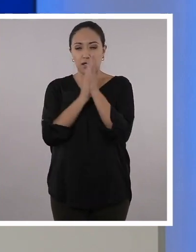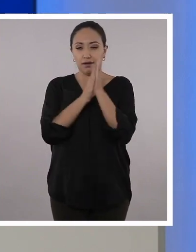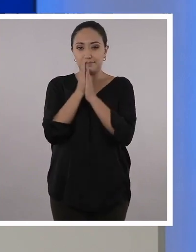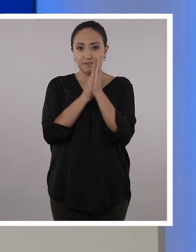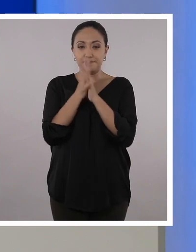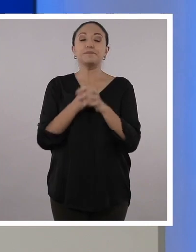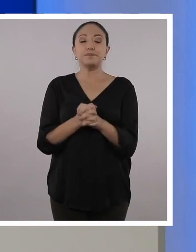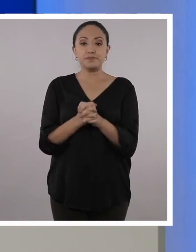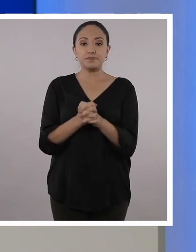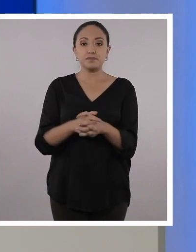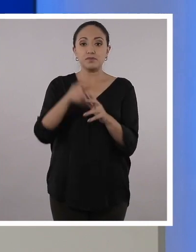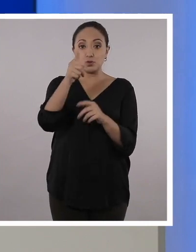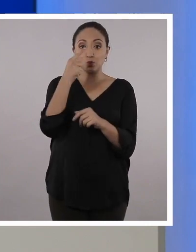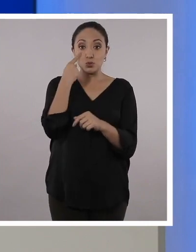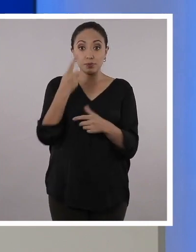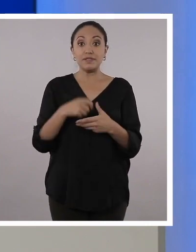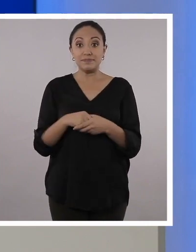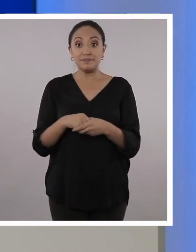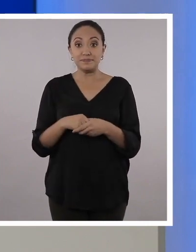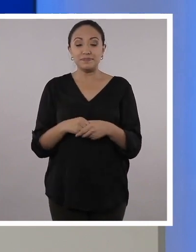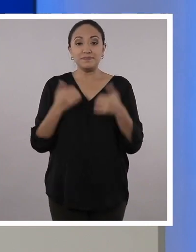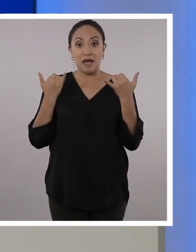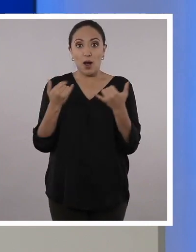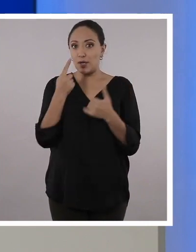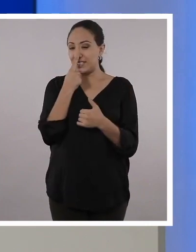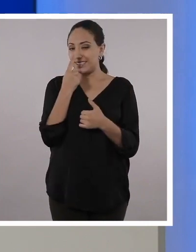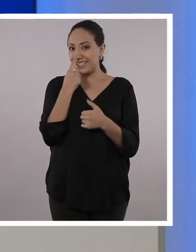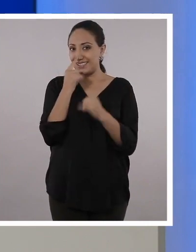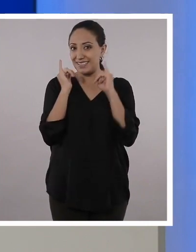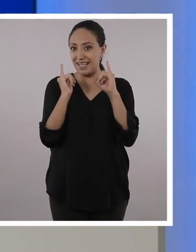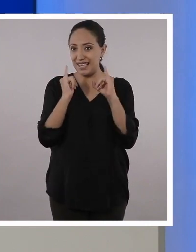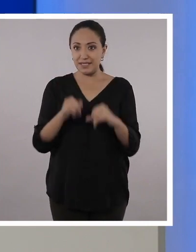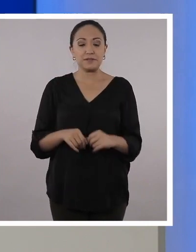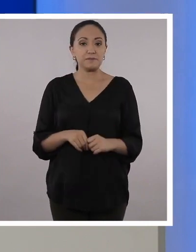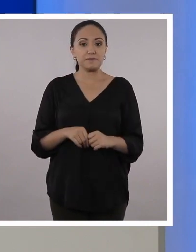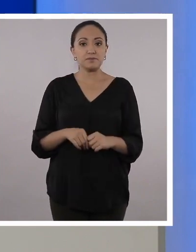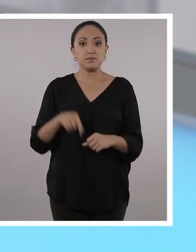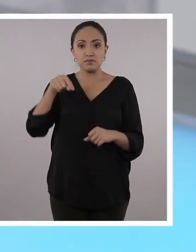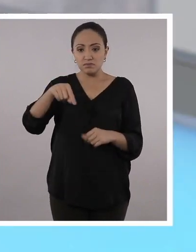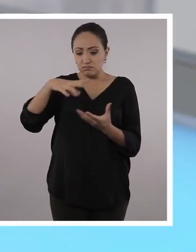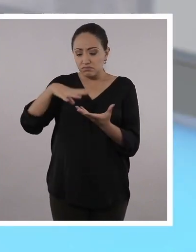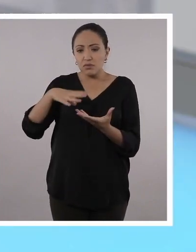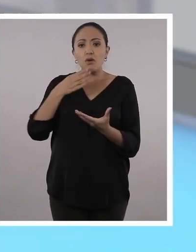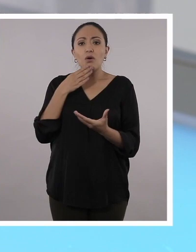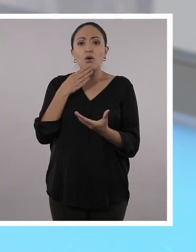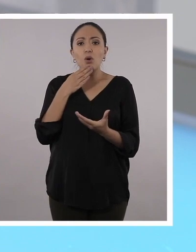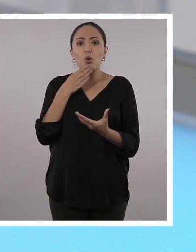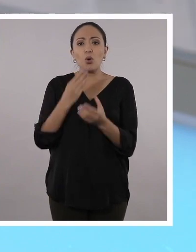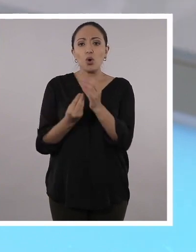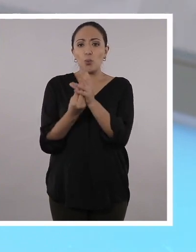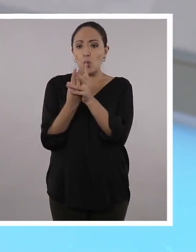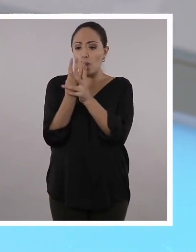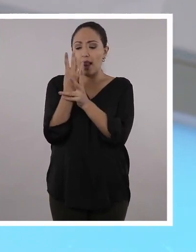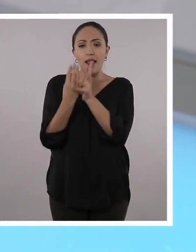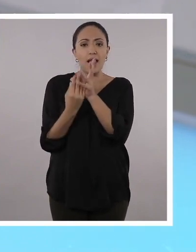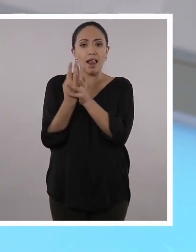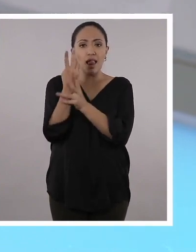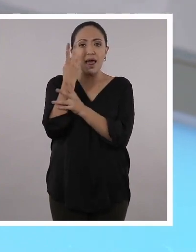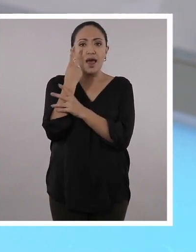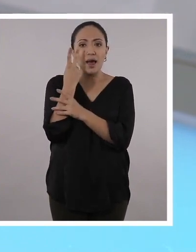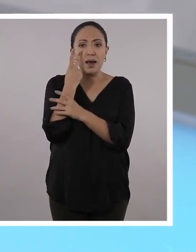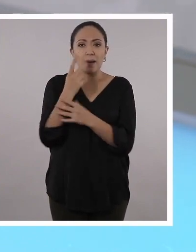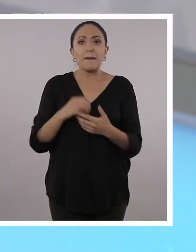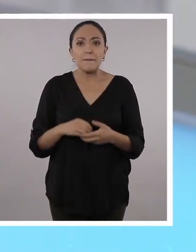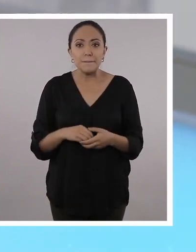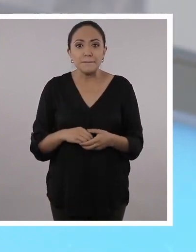en nuestras manos. ¿Ustedes pueden ver? Hoy día tengo algo muy chévere. Se conoce como lámpara de lava. ¿Ustedes pueden ver ese